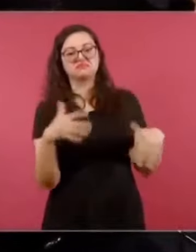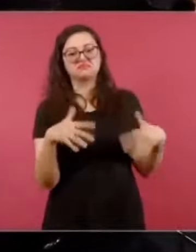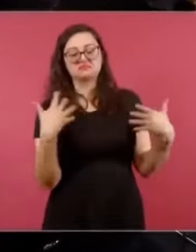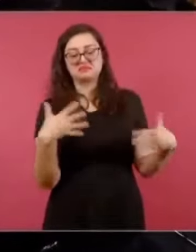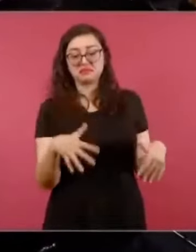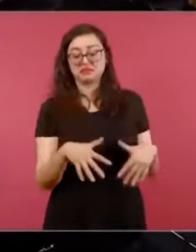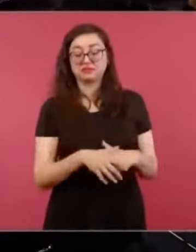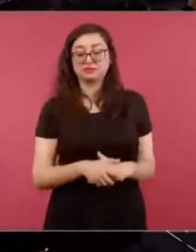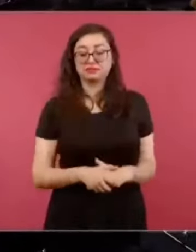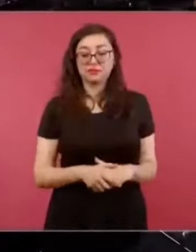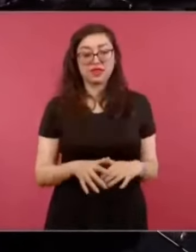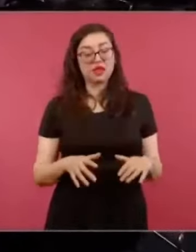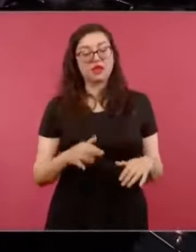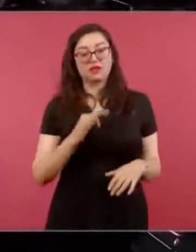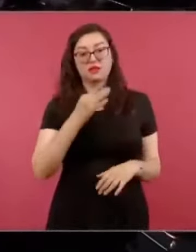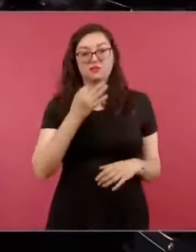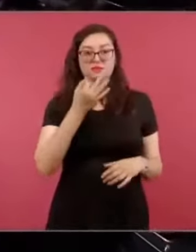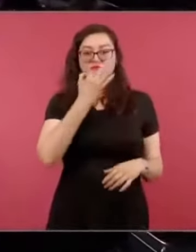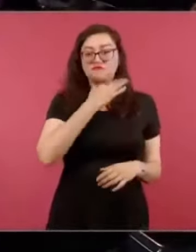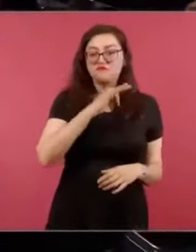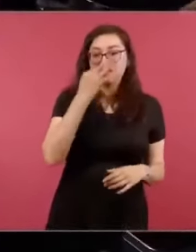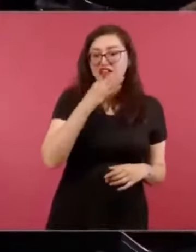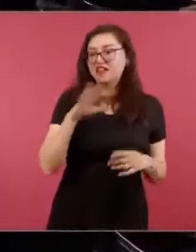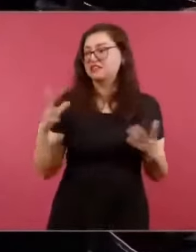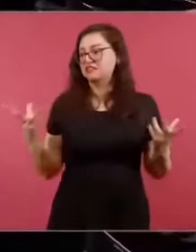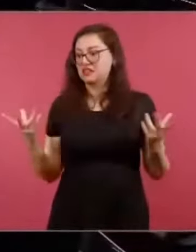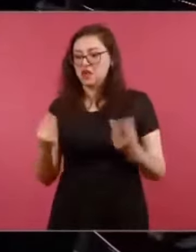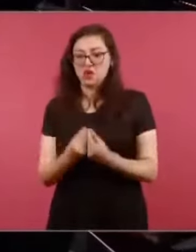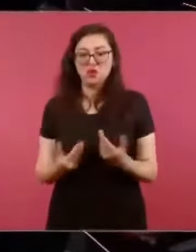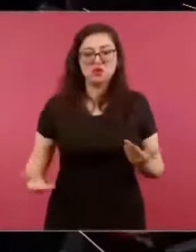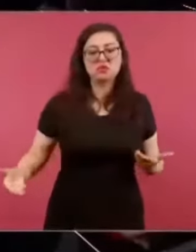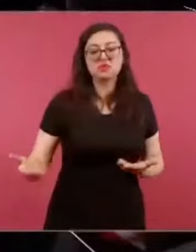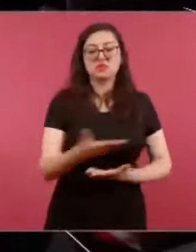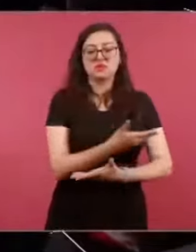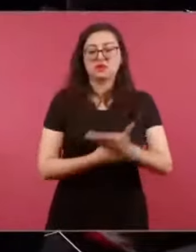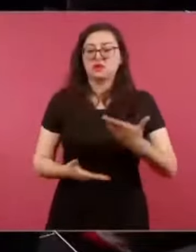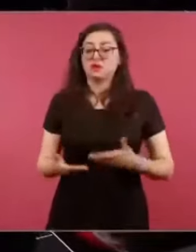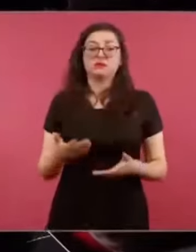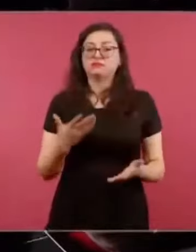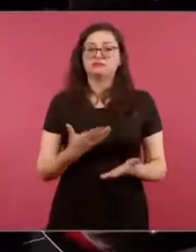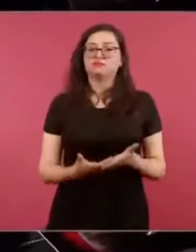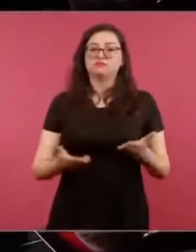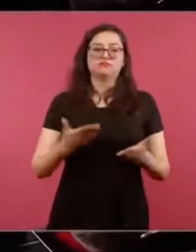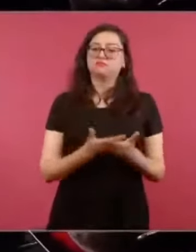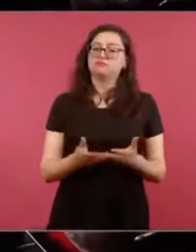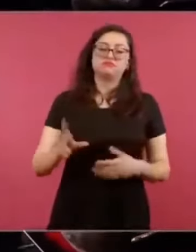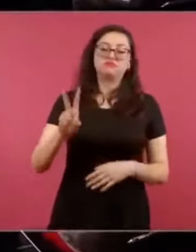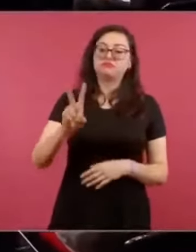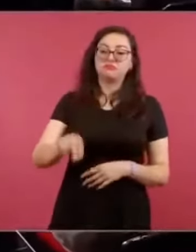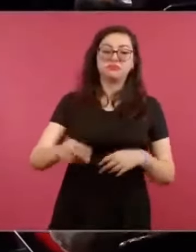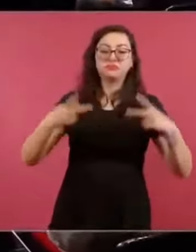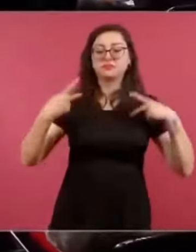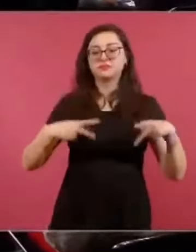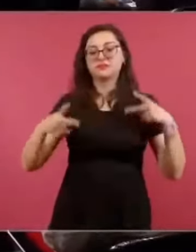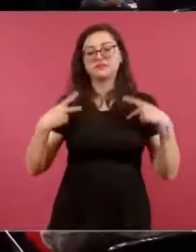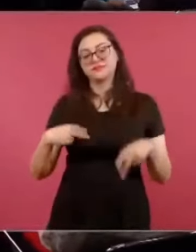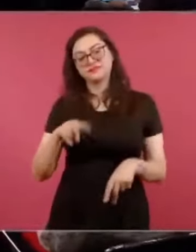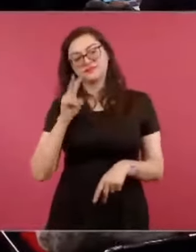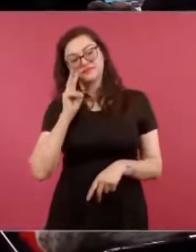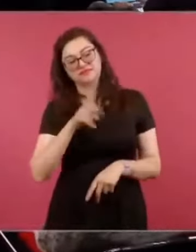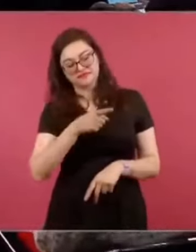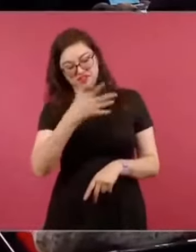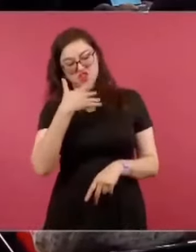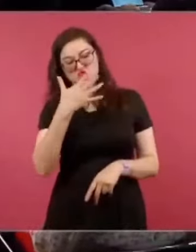Ahora ya no, ya la gente está pendiente.